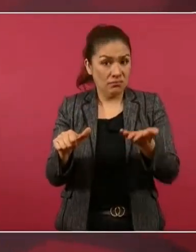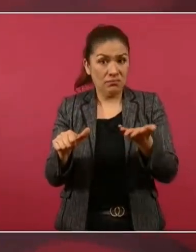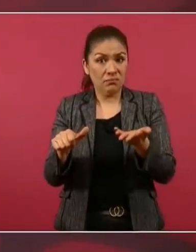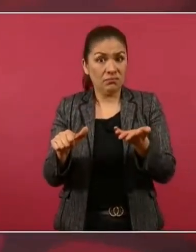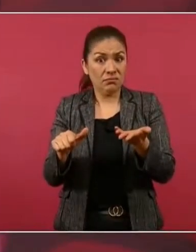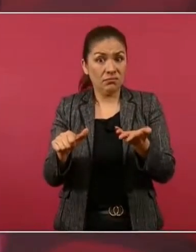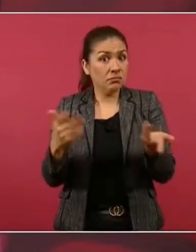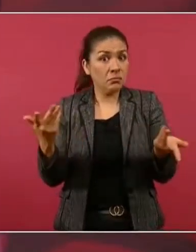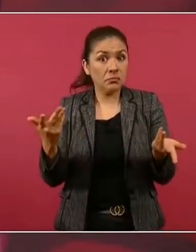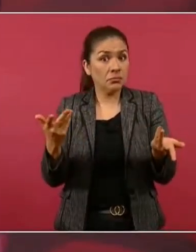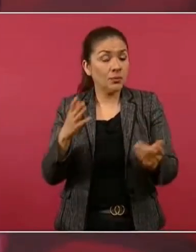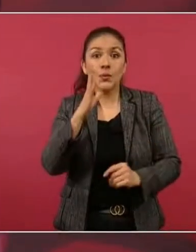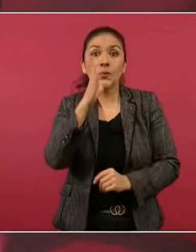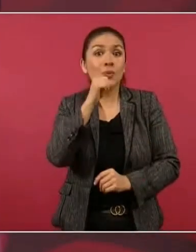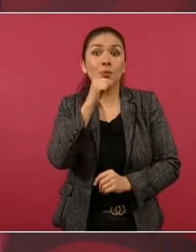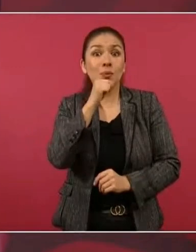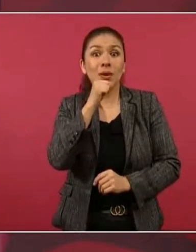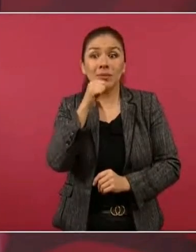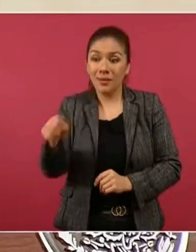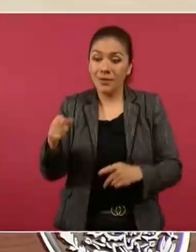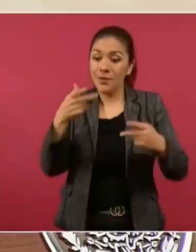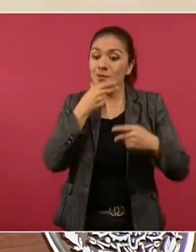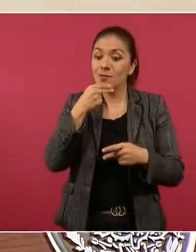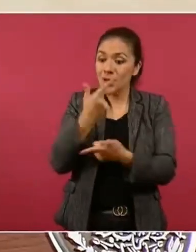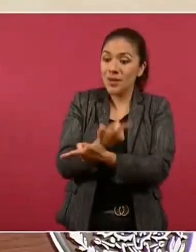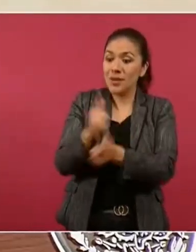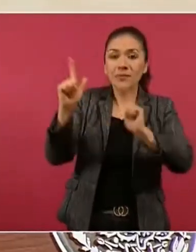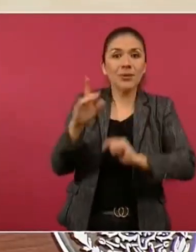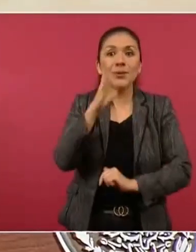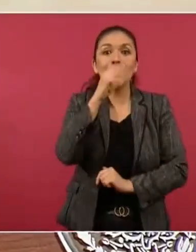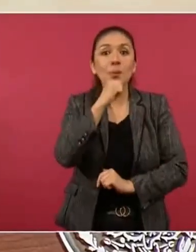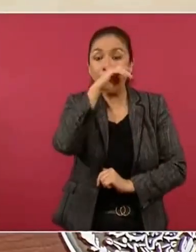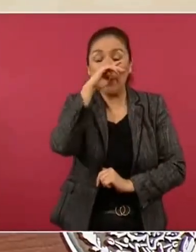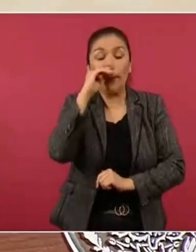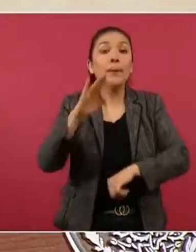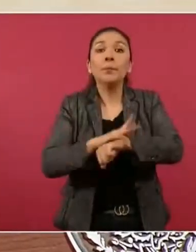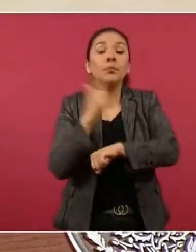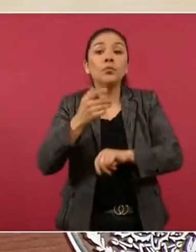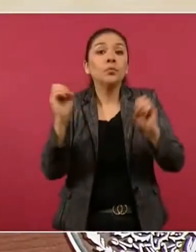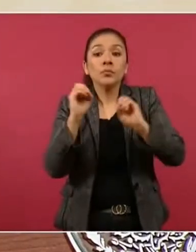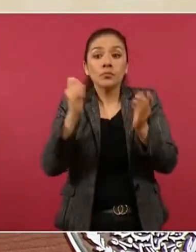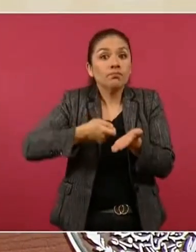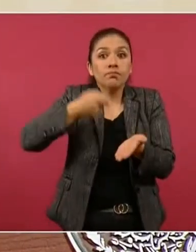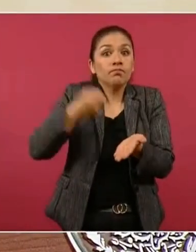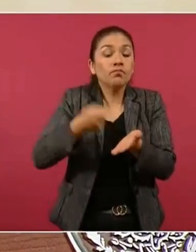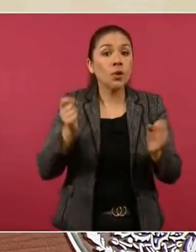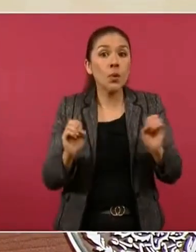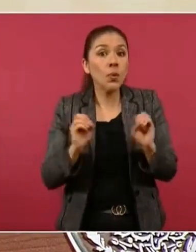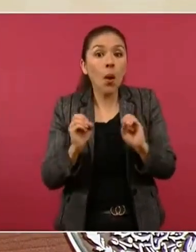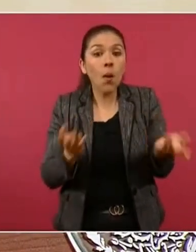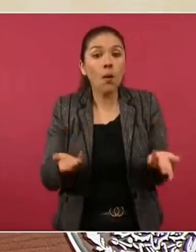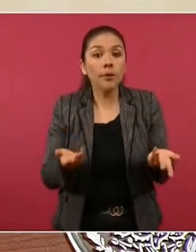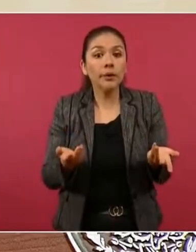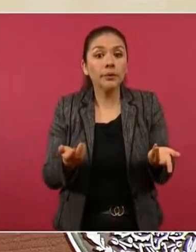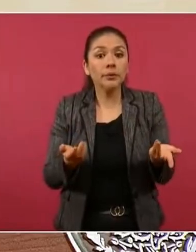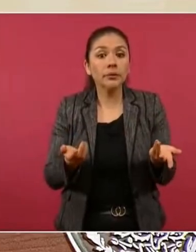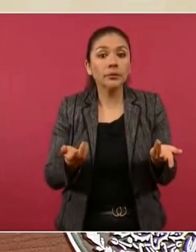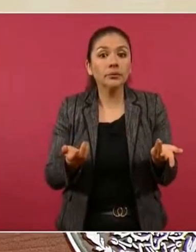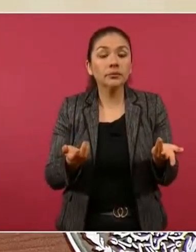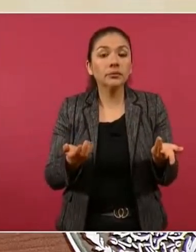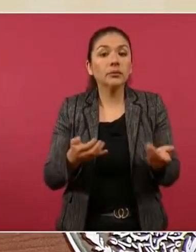que no se puede liberar porque no hay sentencia y porque